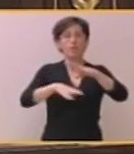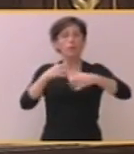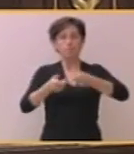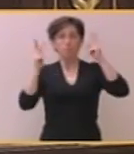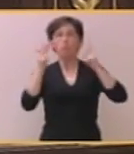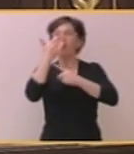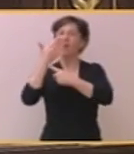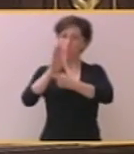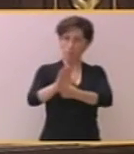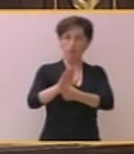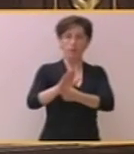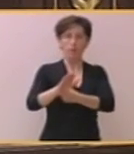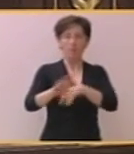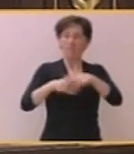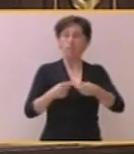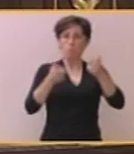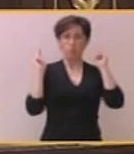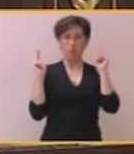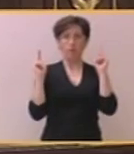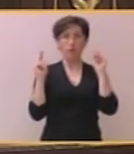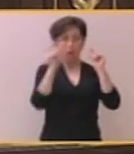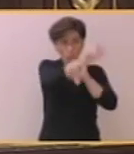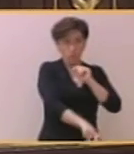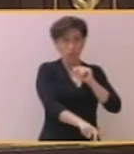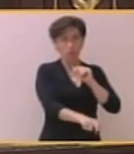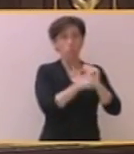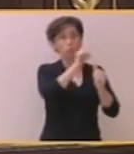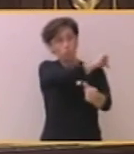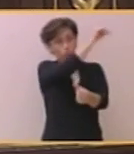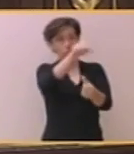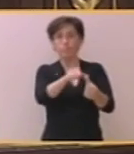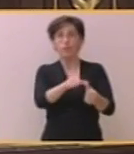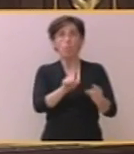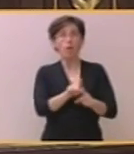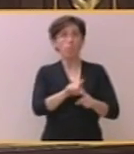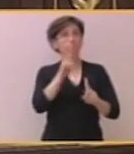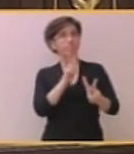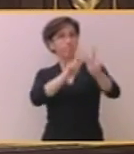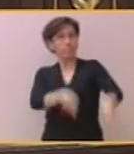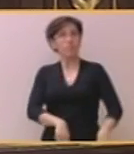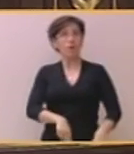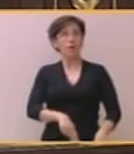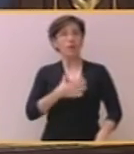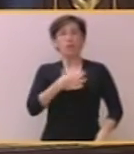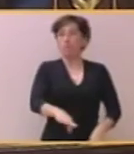limpieza. Y que usted, por su trayectoria, no está capacitado ni legitimado para liderarlas. Muchas gracias.